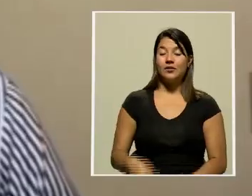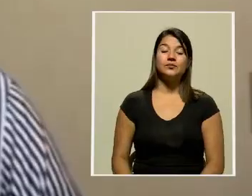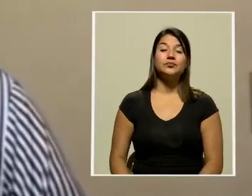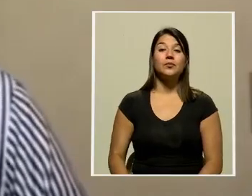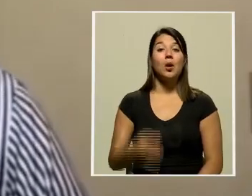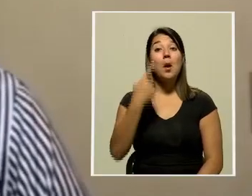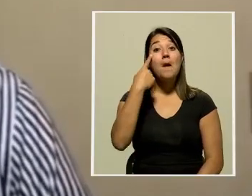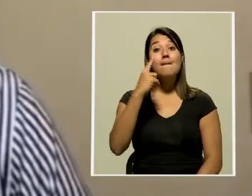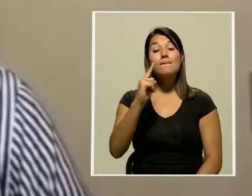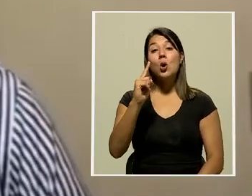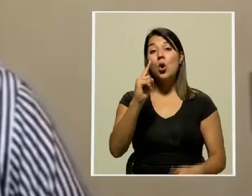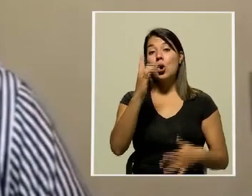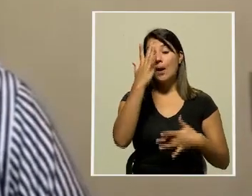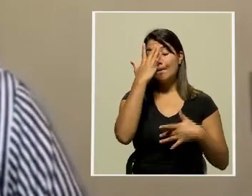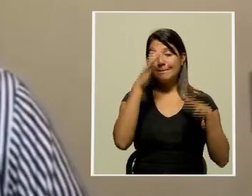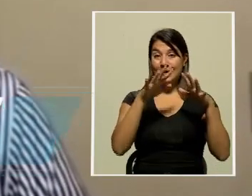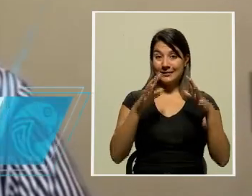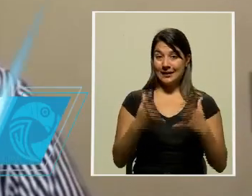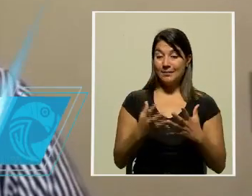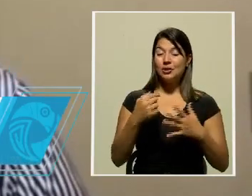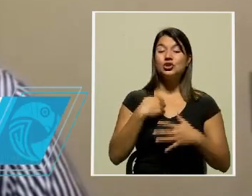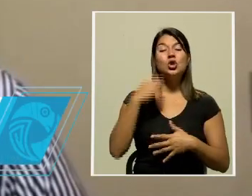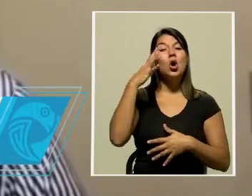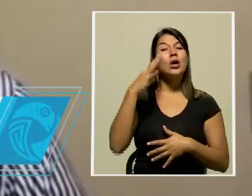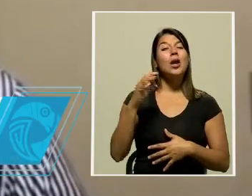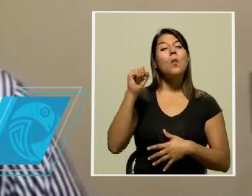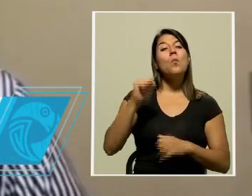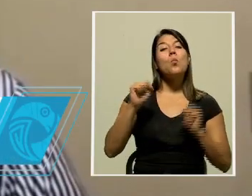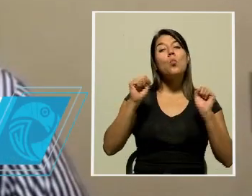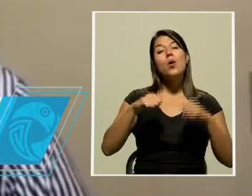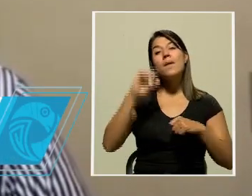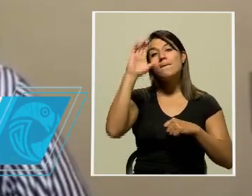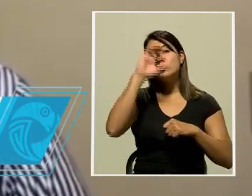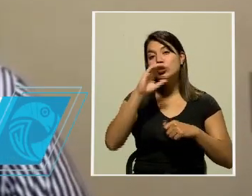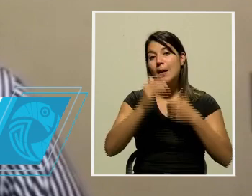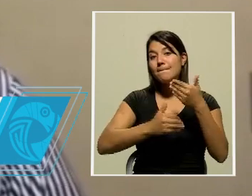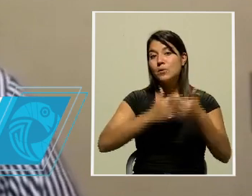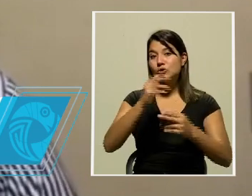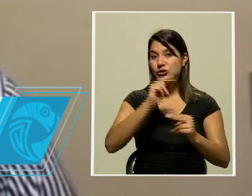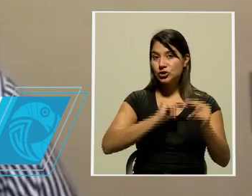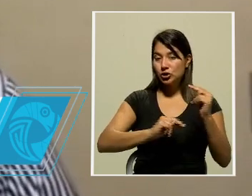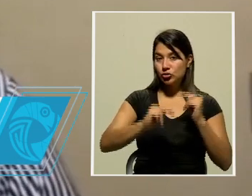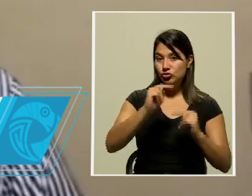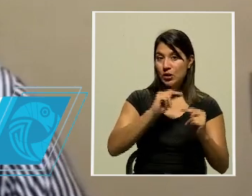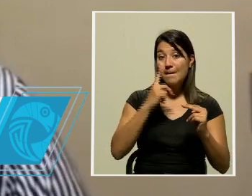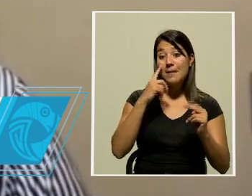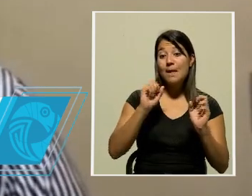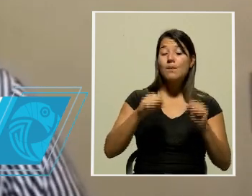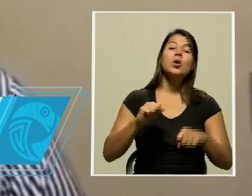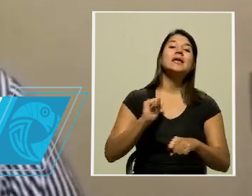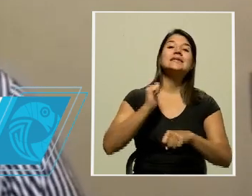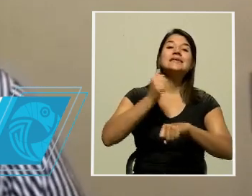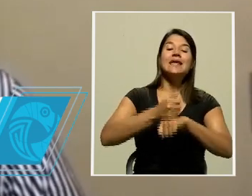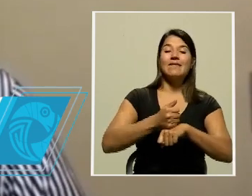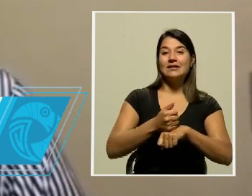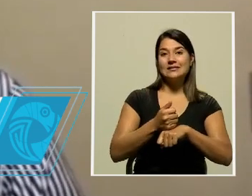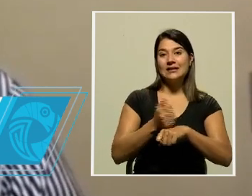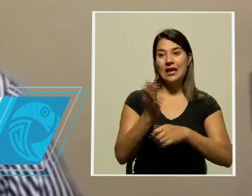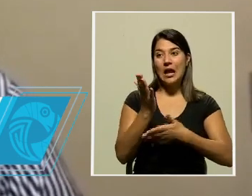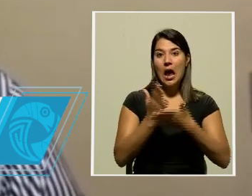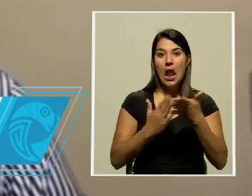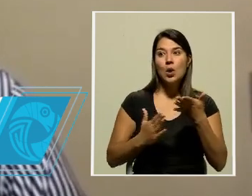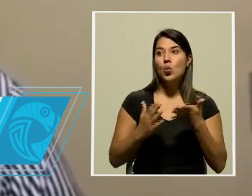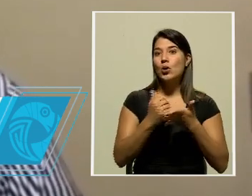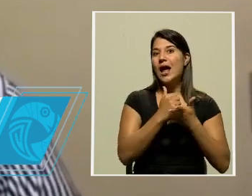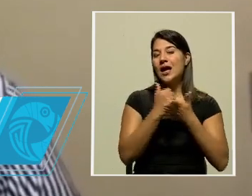la pandemia, yo creo que podría buscarse un proceso de negociación que estableciera alguna contribución extraordinaria, pero como